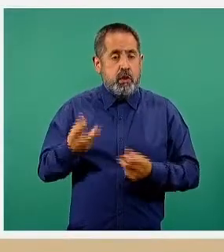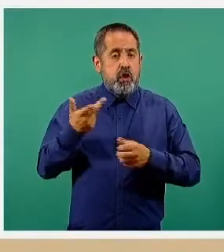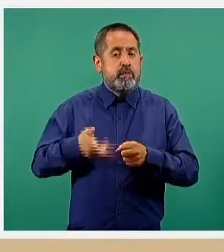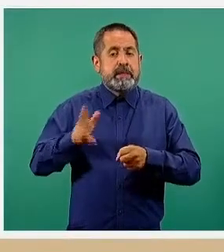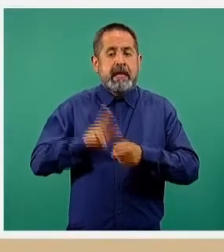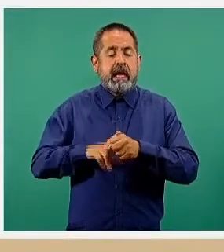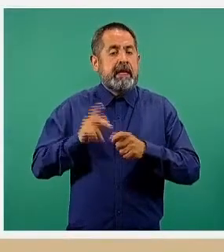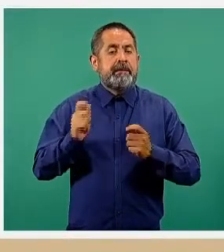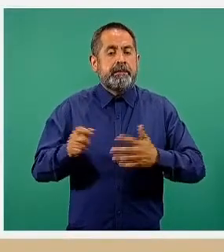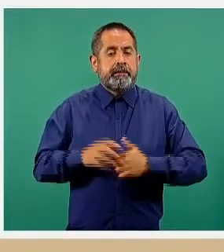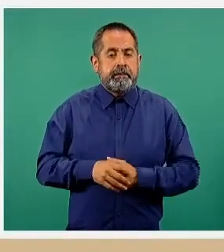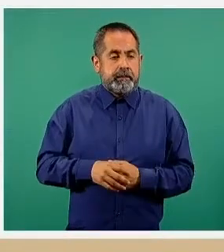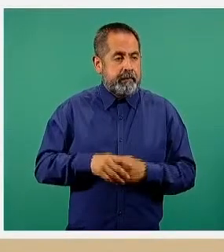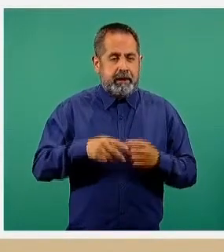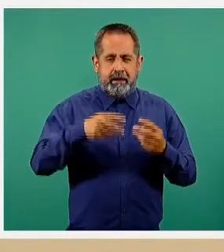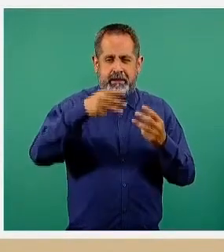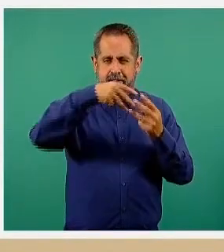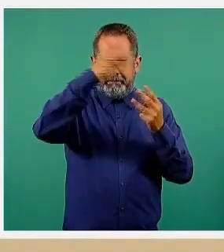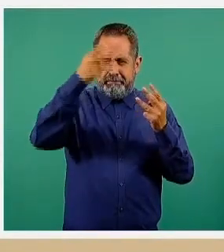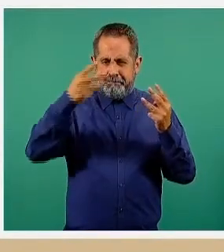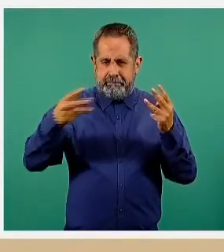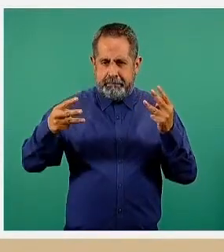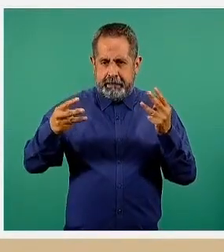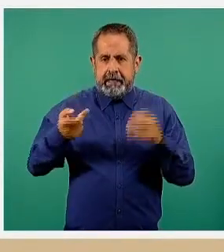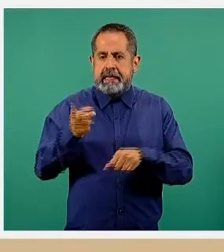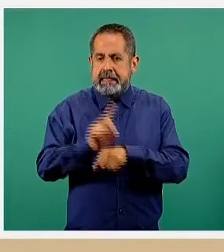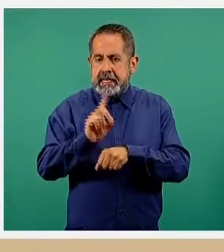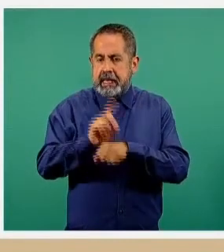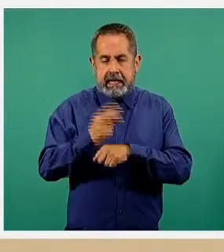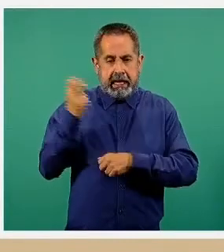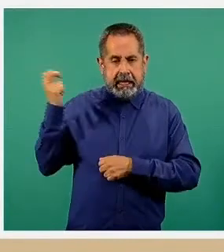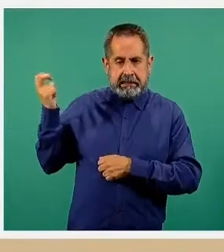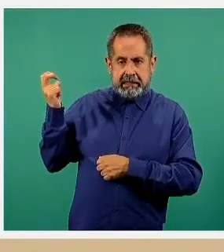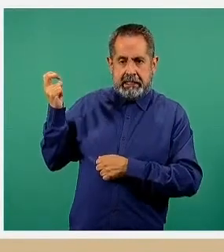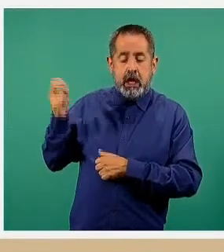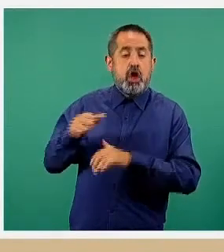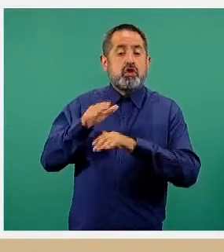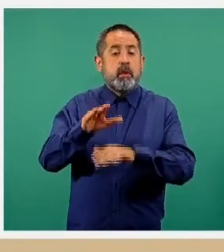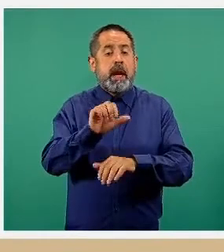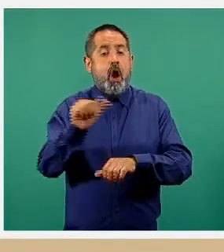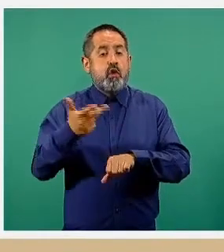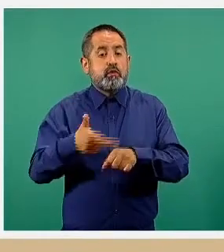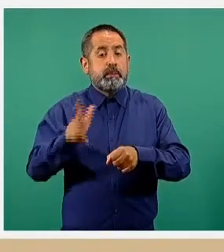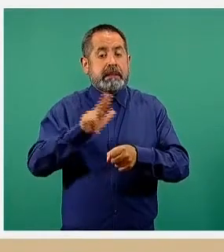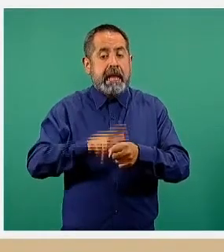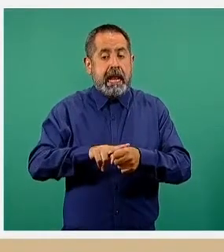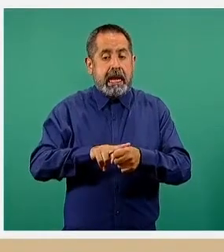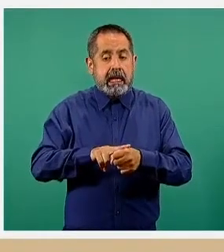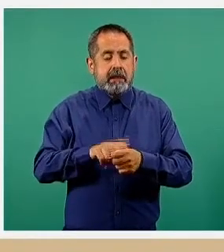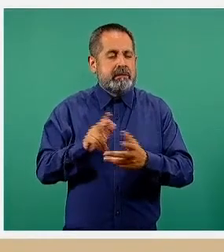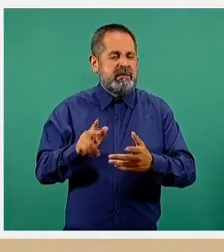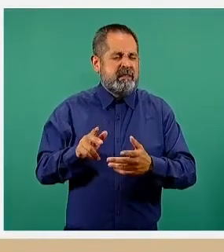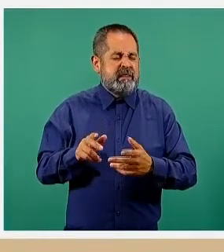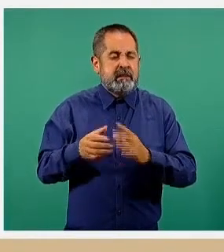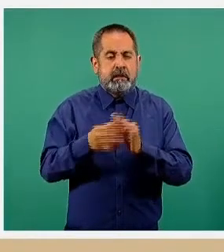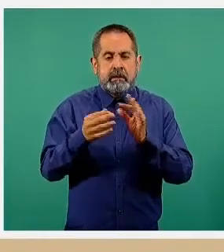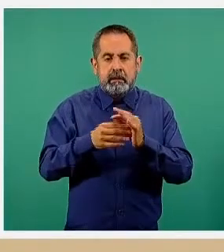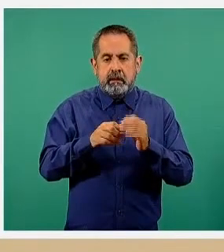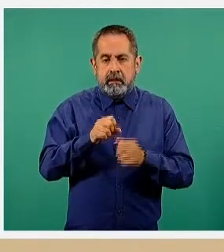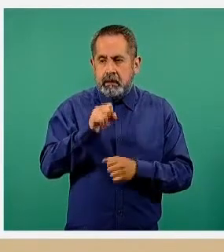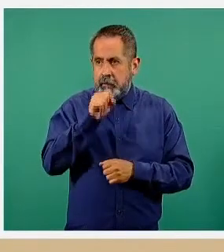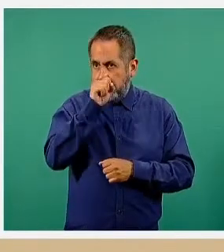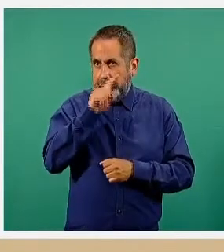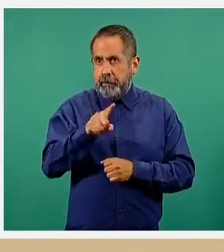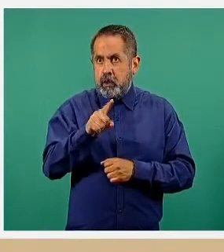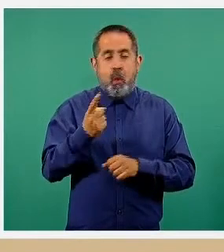curvas, estas son diarias, es lo que está sucediendo día con día, desde que iniciamos la medición el